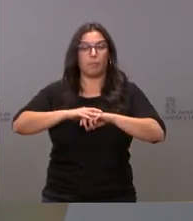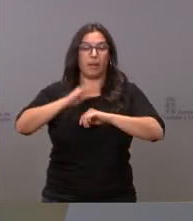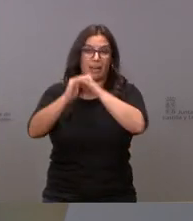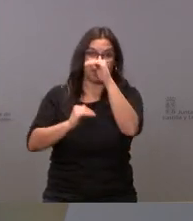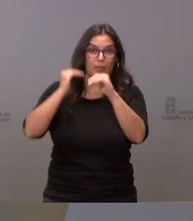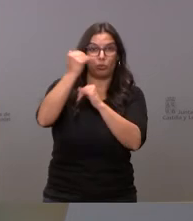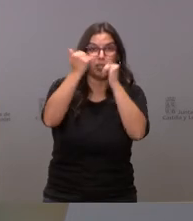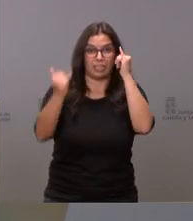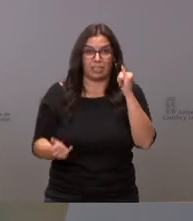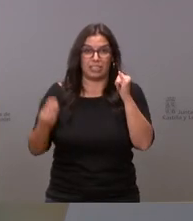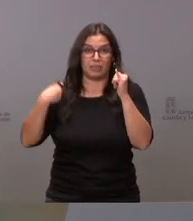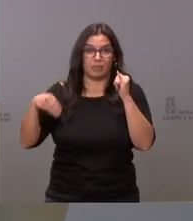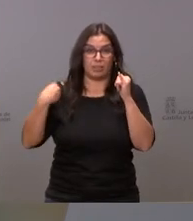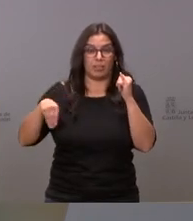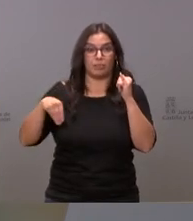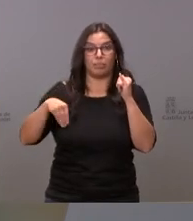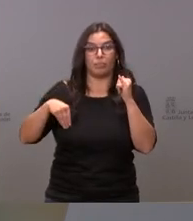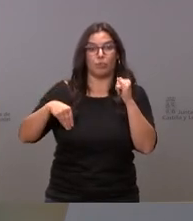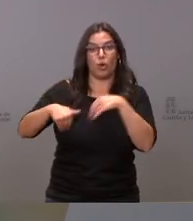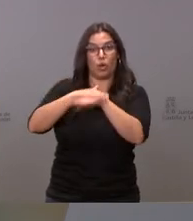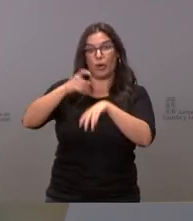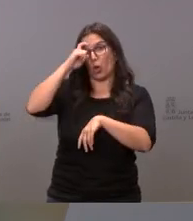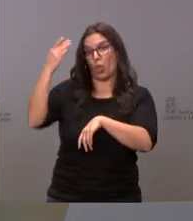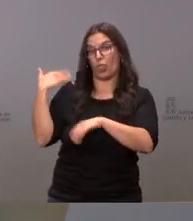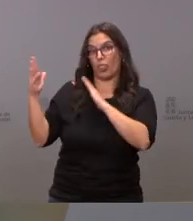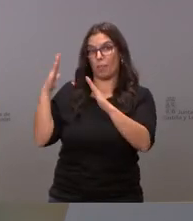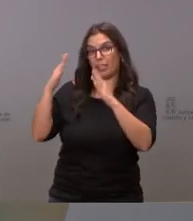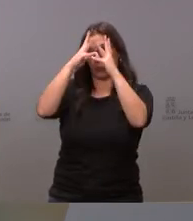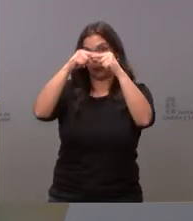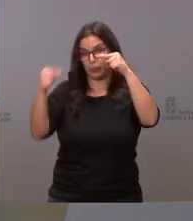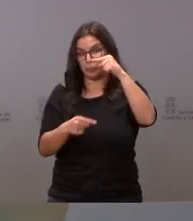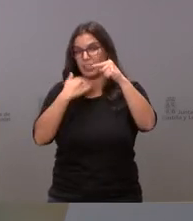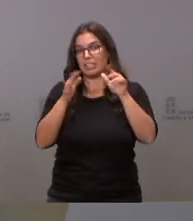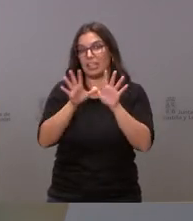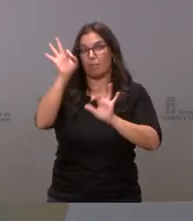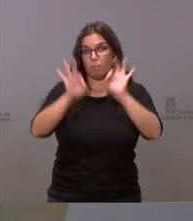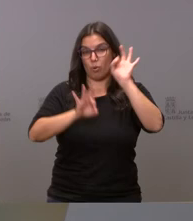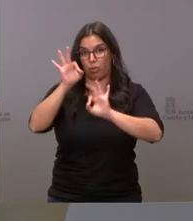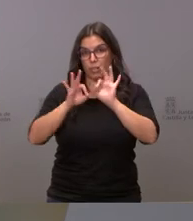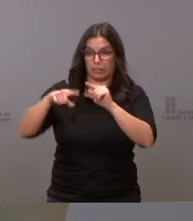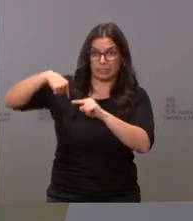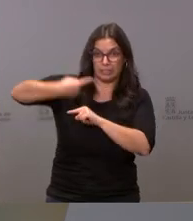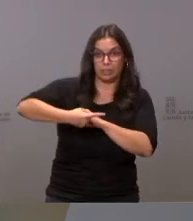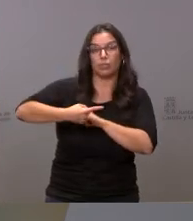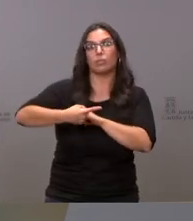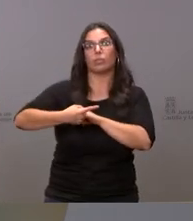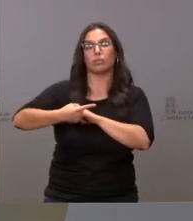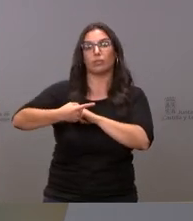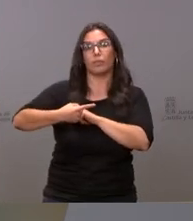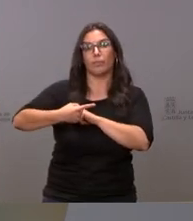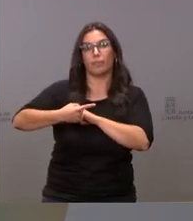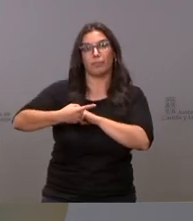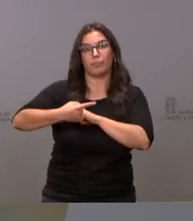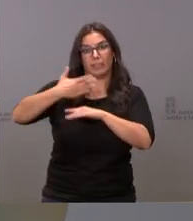crisis en que nos sumió el gobierno zapatero con ese déficit de casi el 10% y por lo tanto la dificultad de